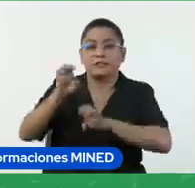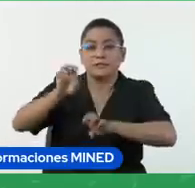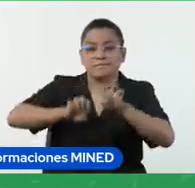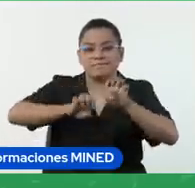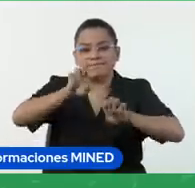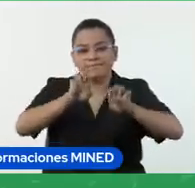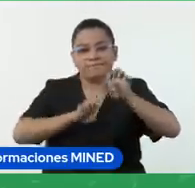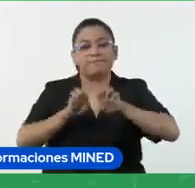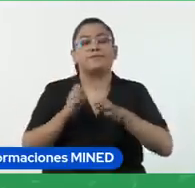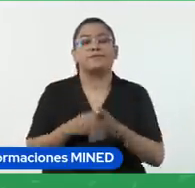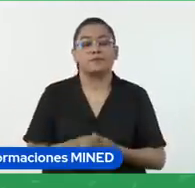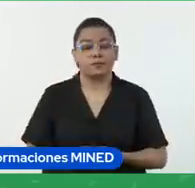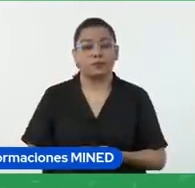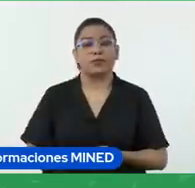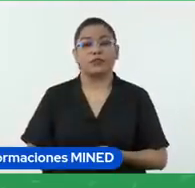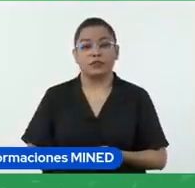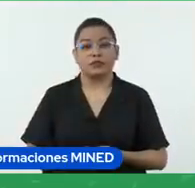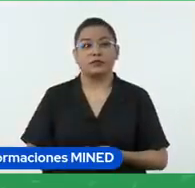evaluación.